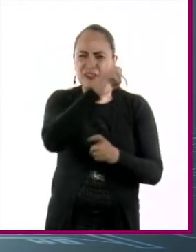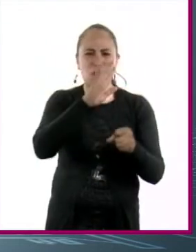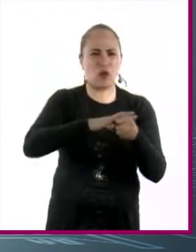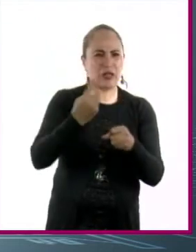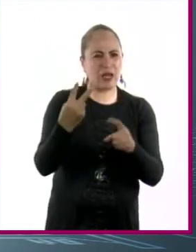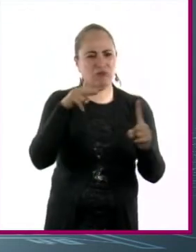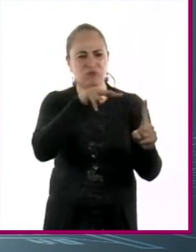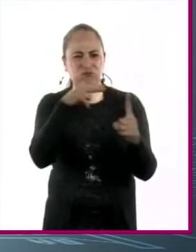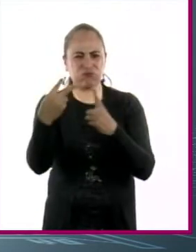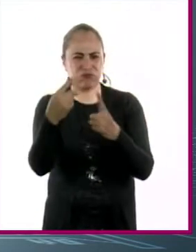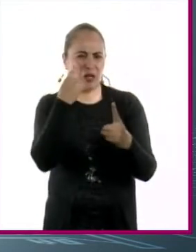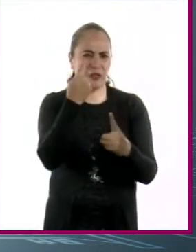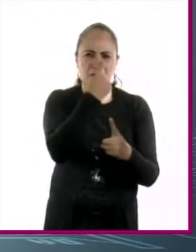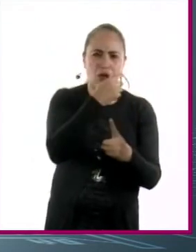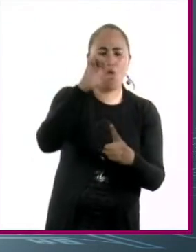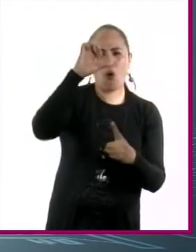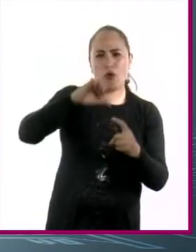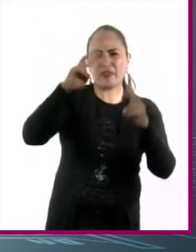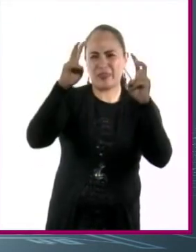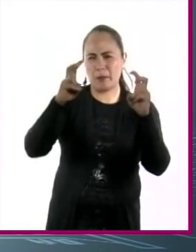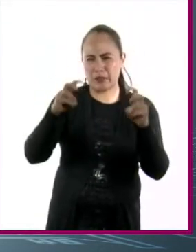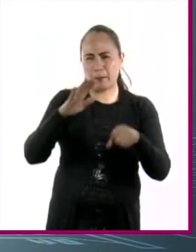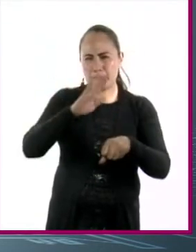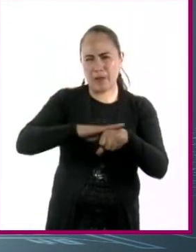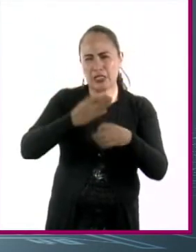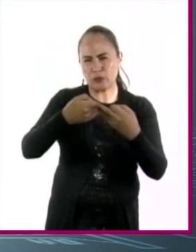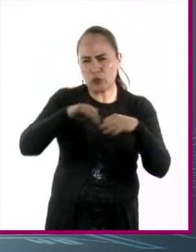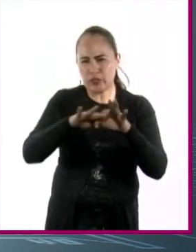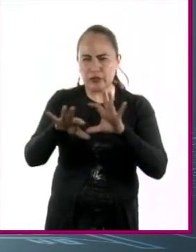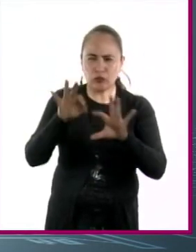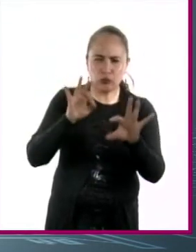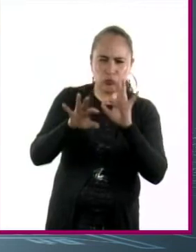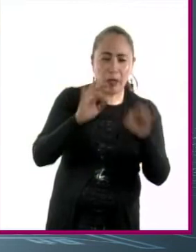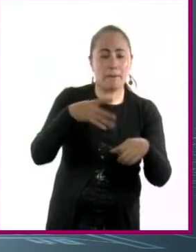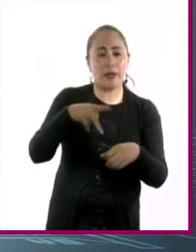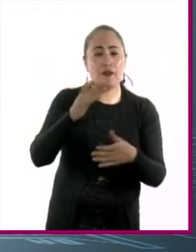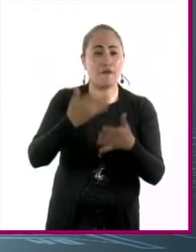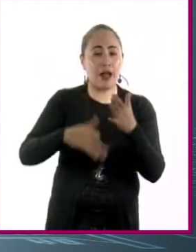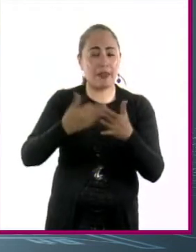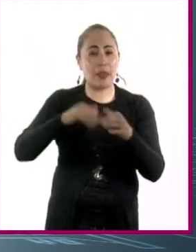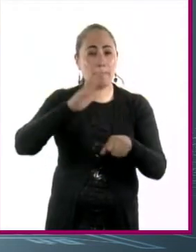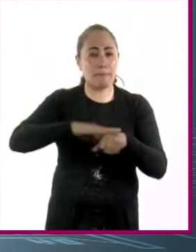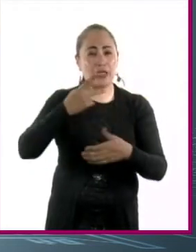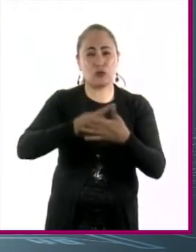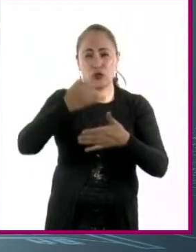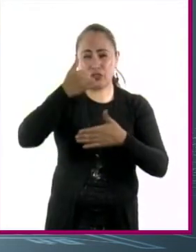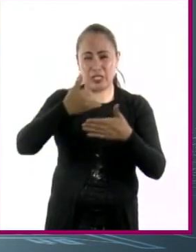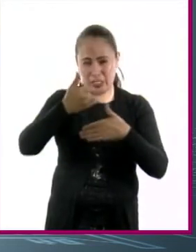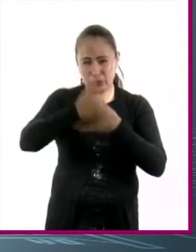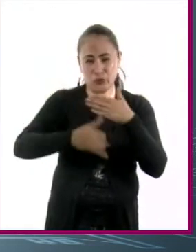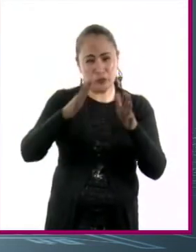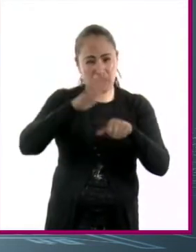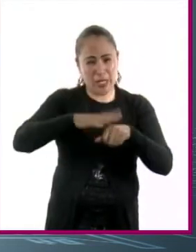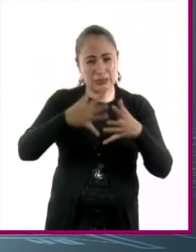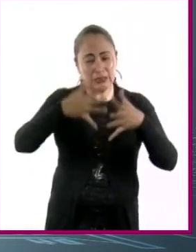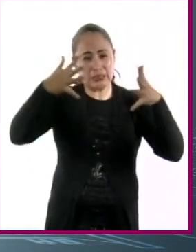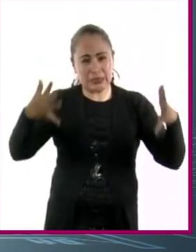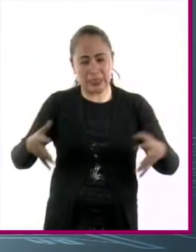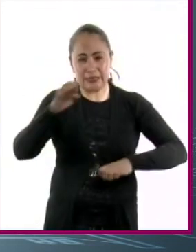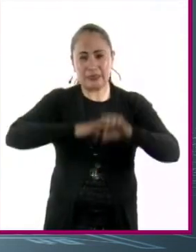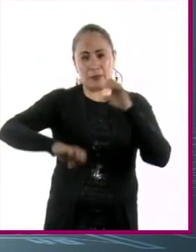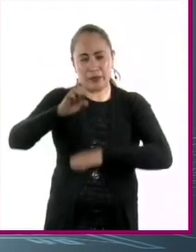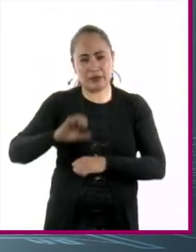tocar solamente algunos de los temas importantes. Falta tiempo para hablar de los megaproyectos, las empresas transnacionales y los